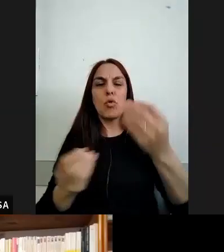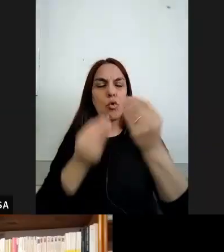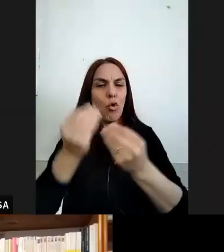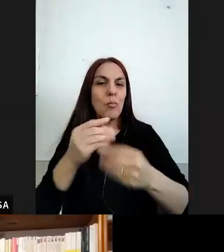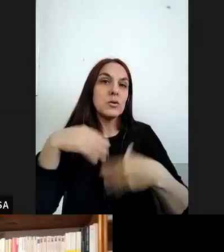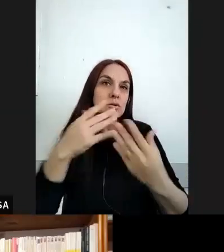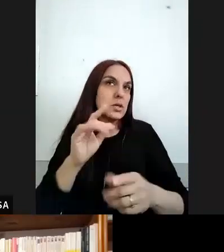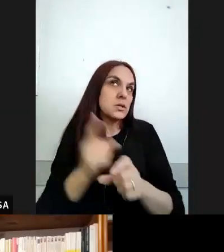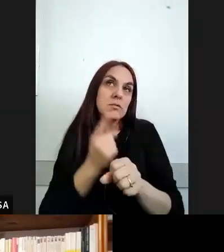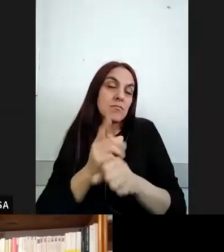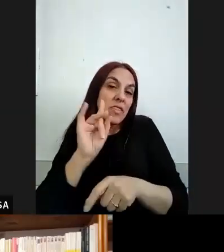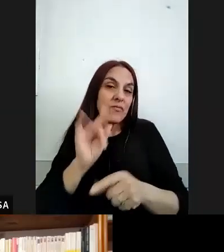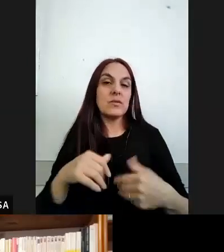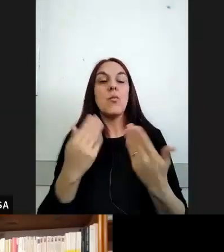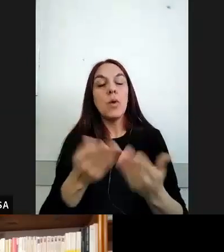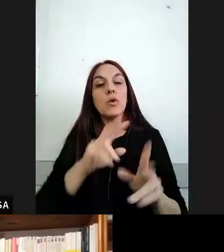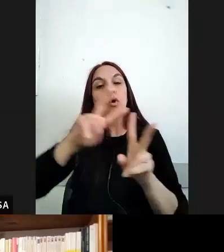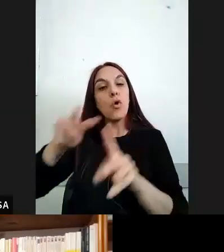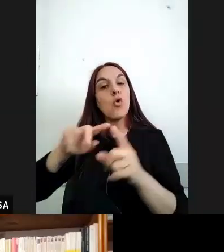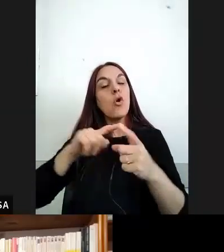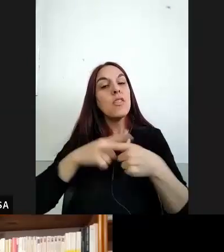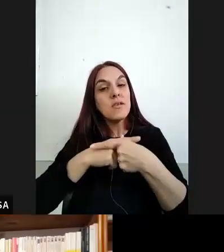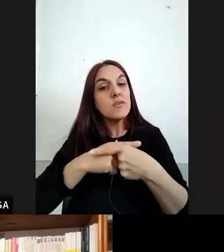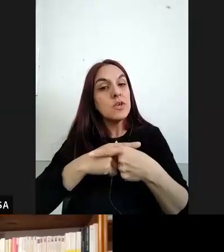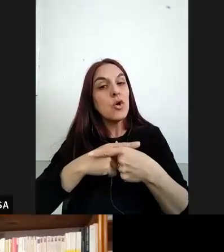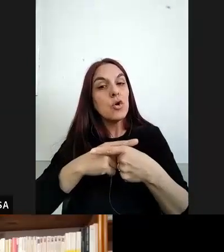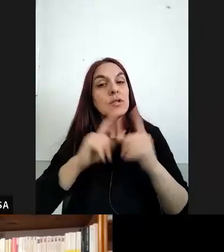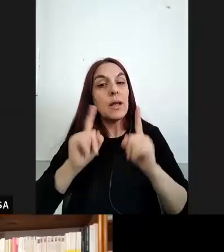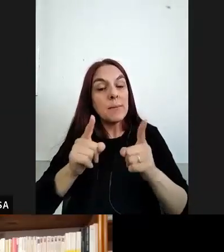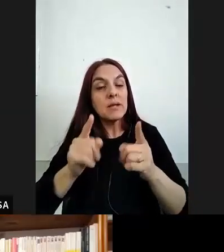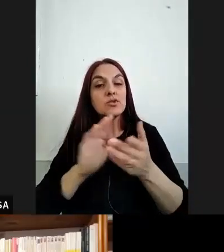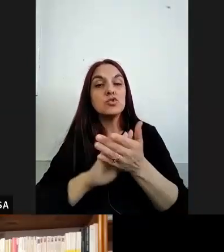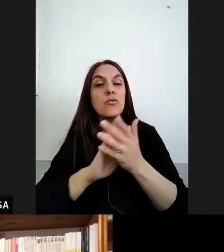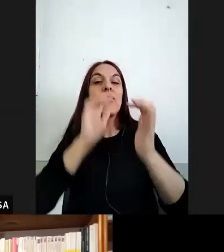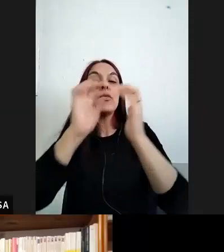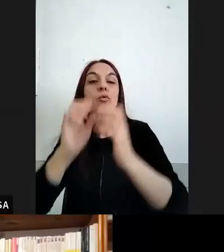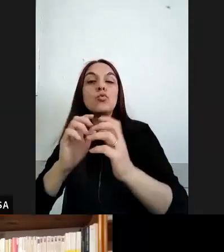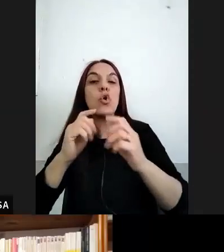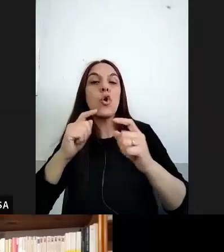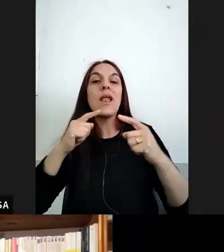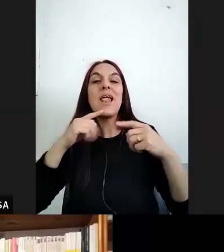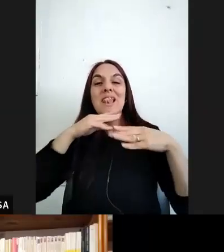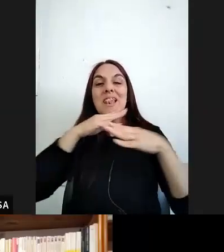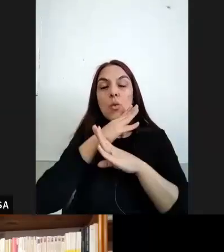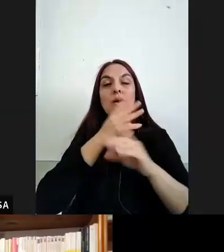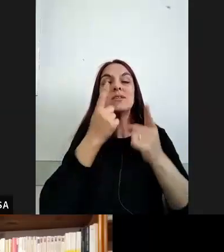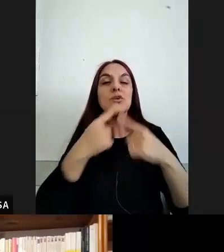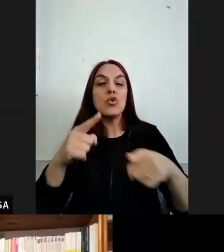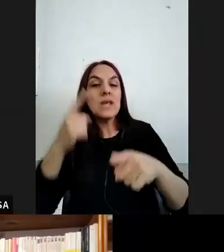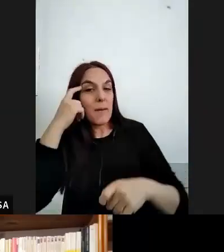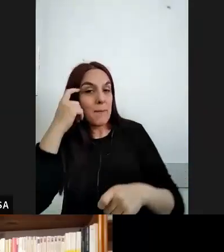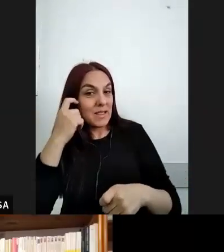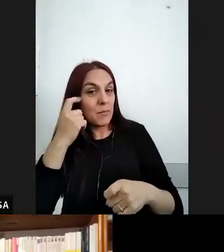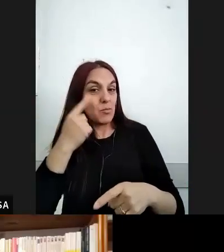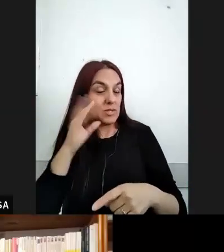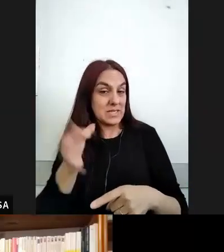centralidad en este tema es la centralidad que tiene la discusión sobre las lenguas y los saberes y creo que